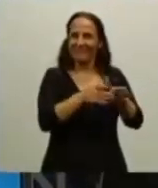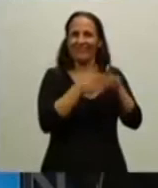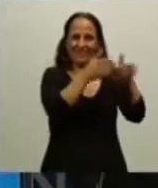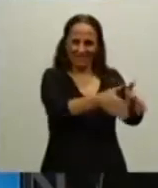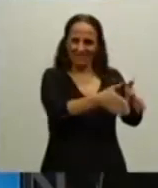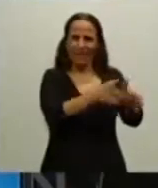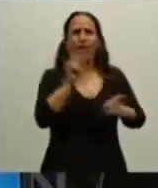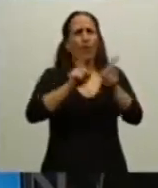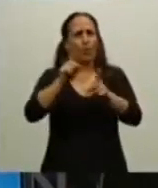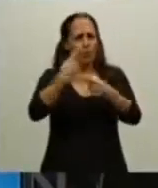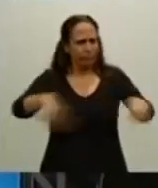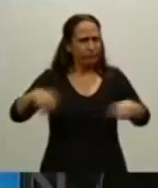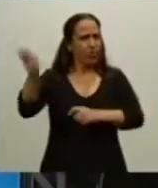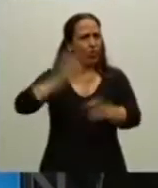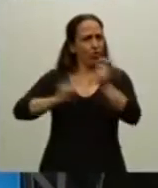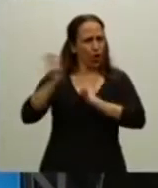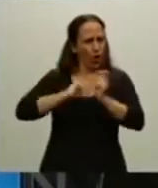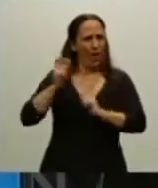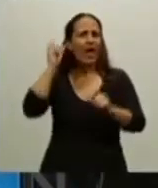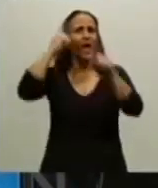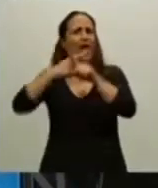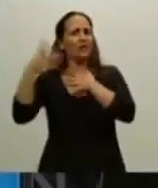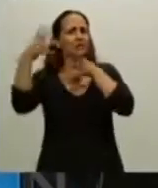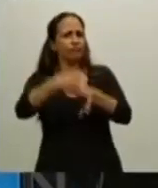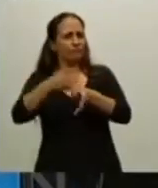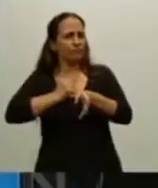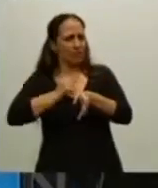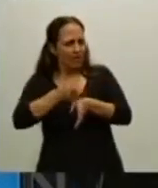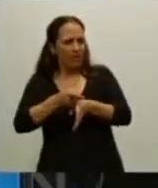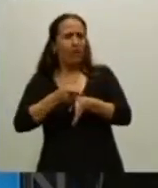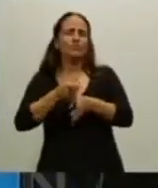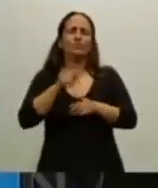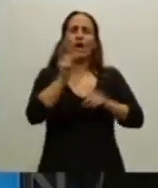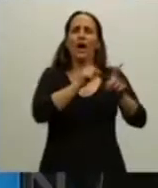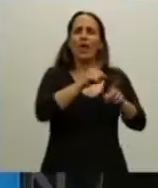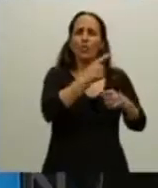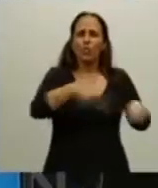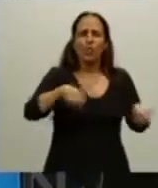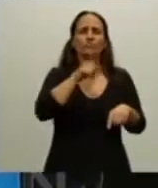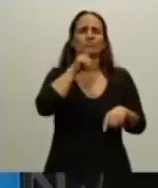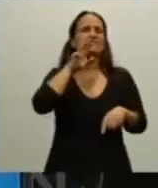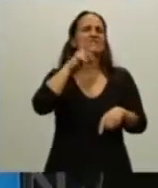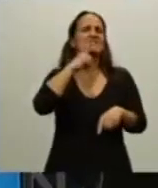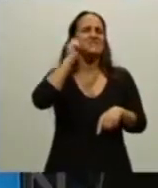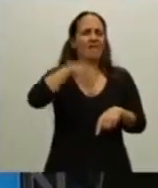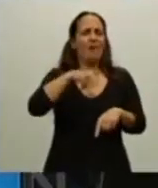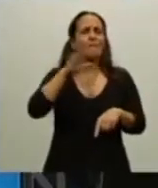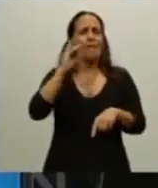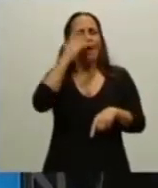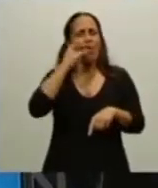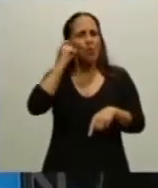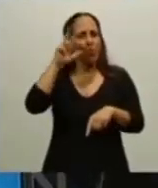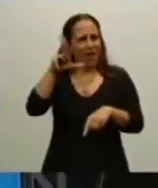algunos donados por excombatientes y otros que Tristán Bauer encontró en las islas,